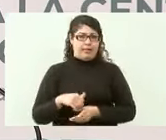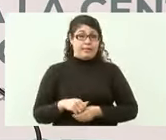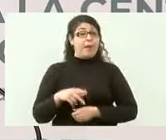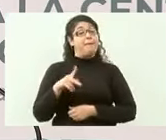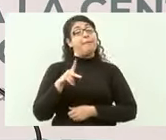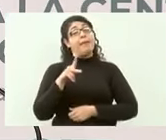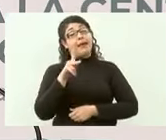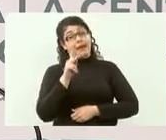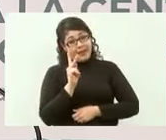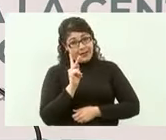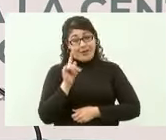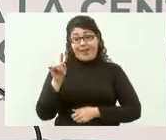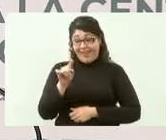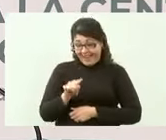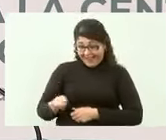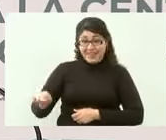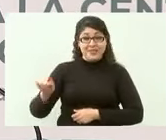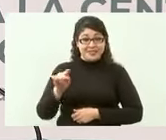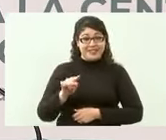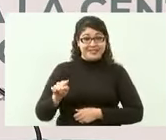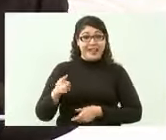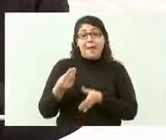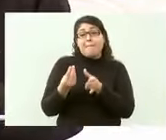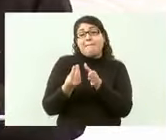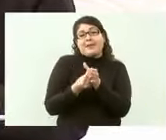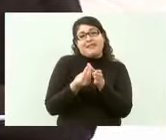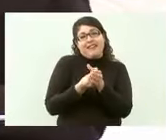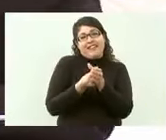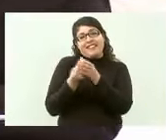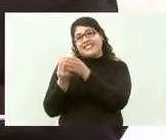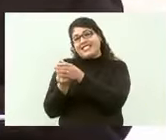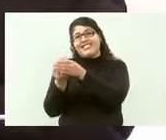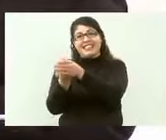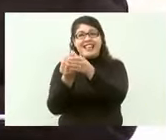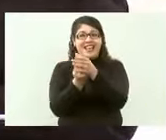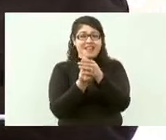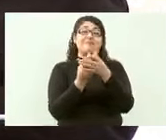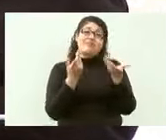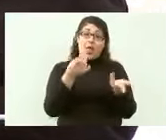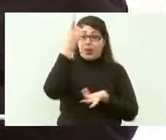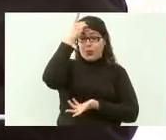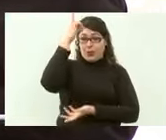produzcan o no produzcan la Comisión Federal